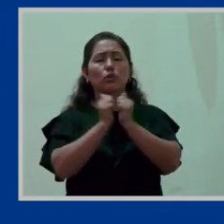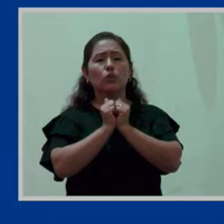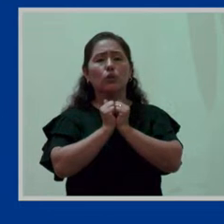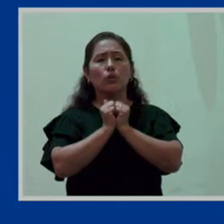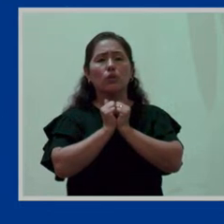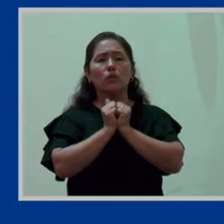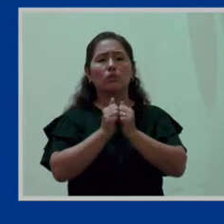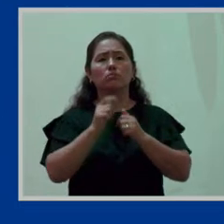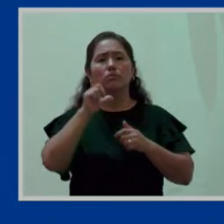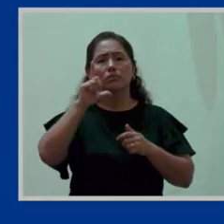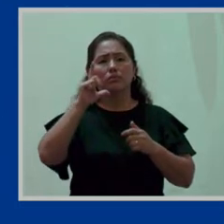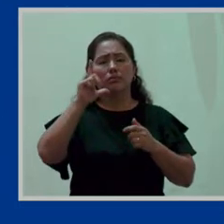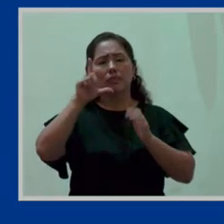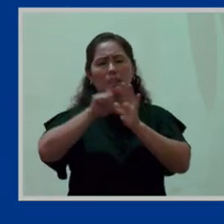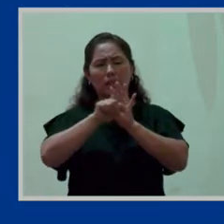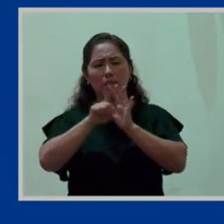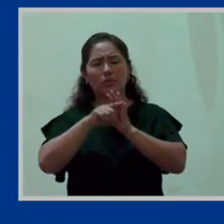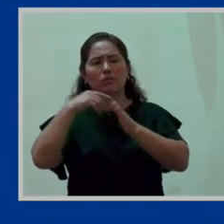avanzando.